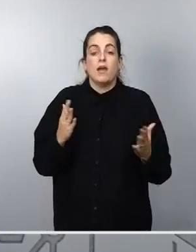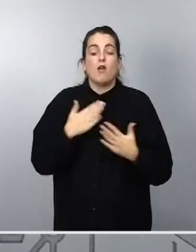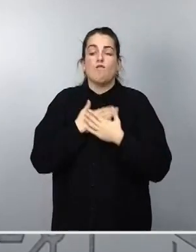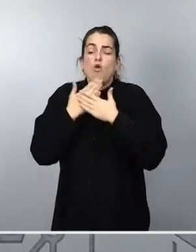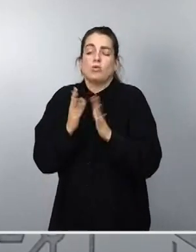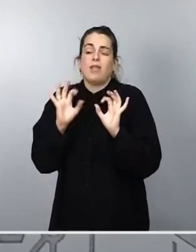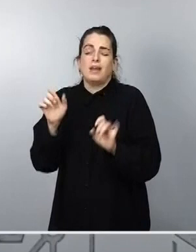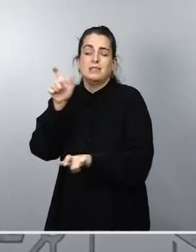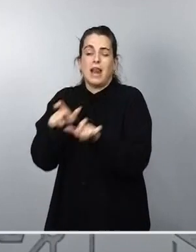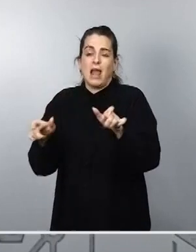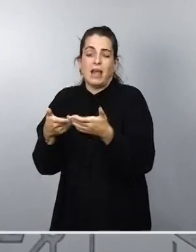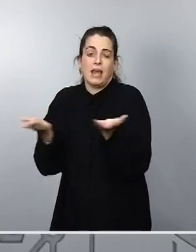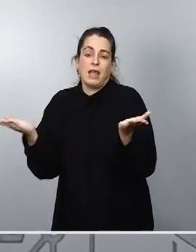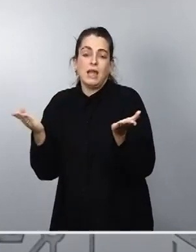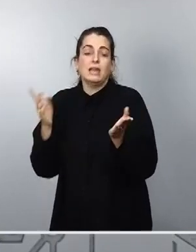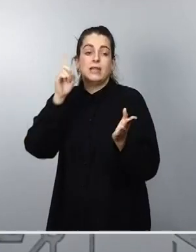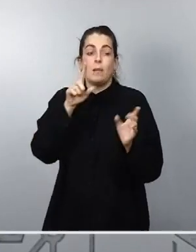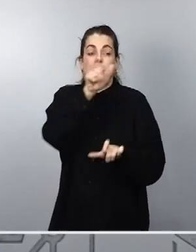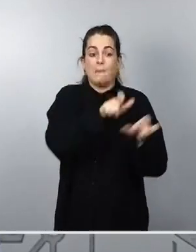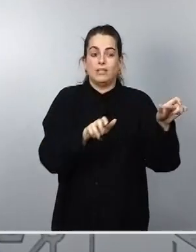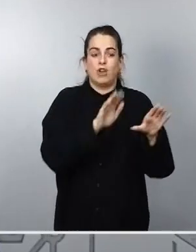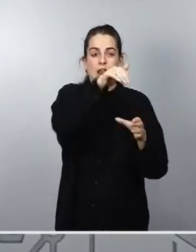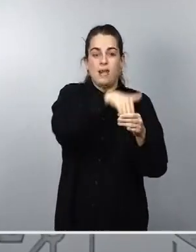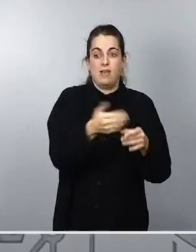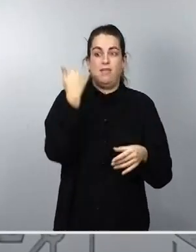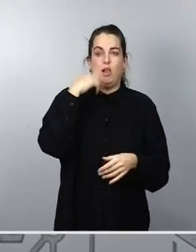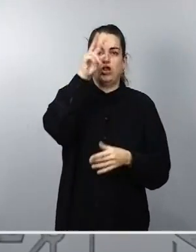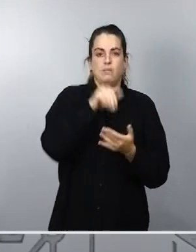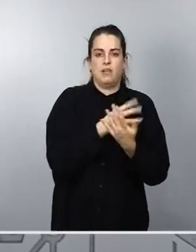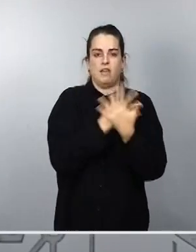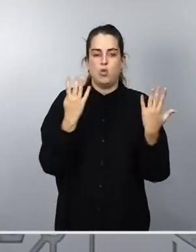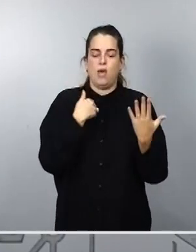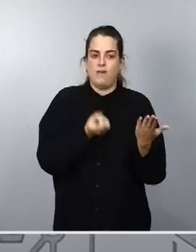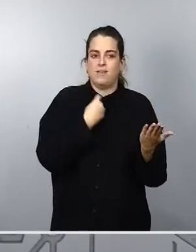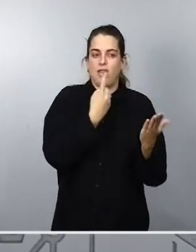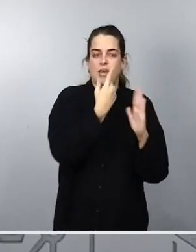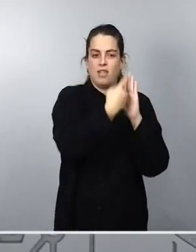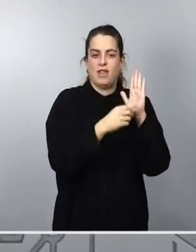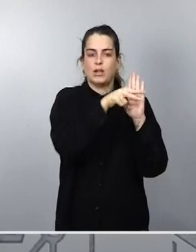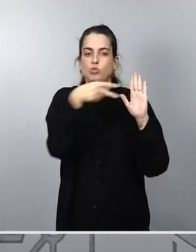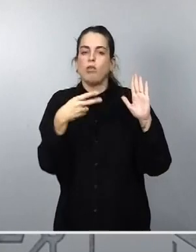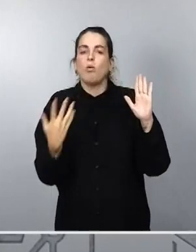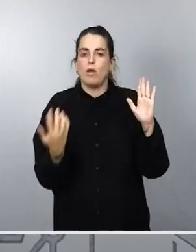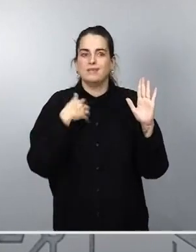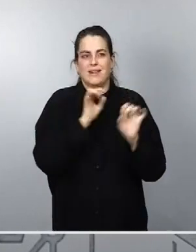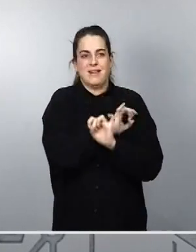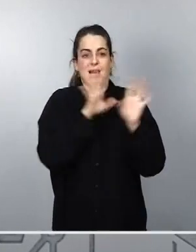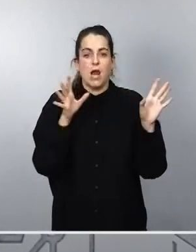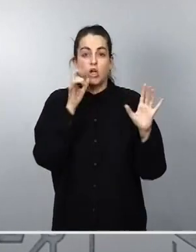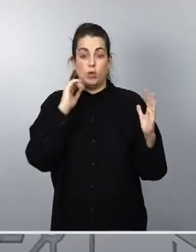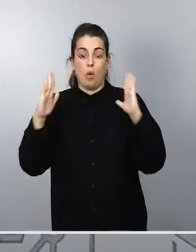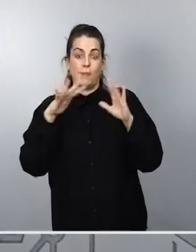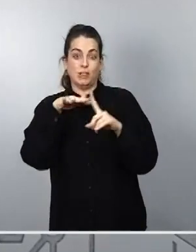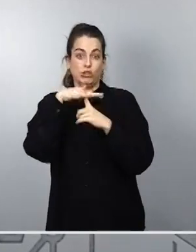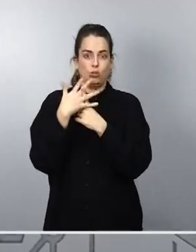en las elecciones generales del año 2019. En momentos de incertidumbre se precisa serenidad y también